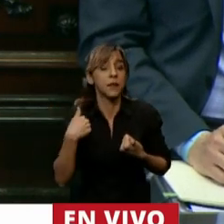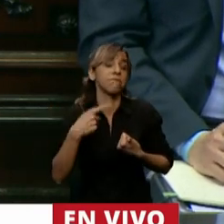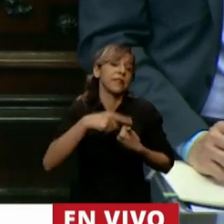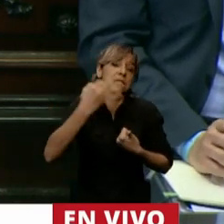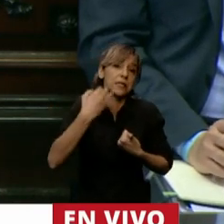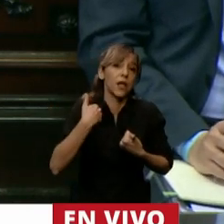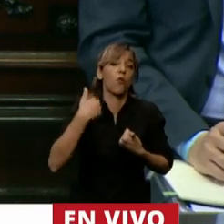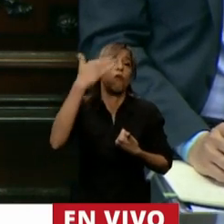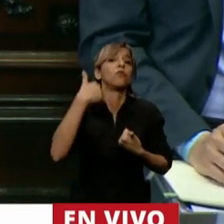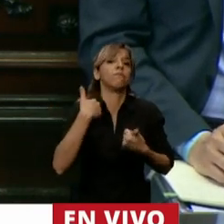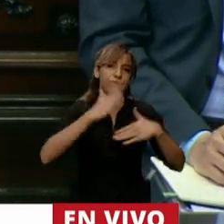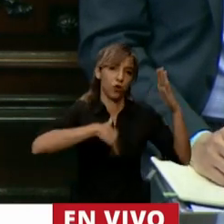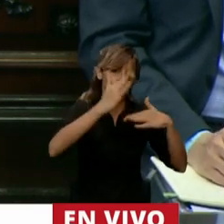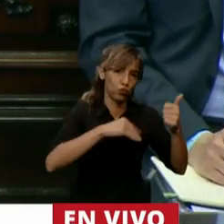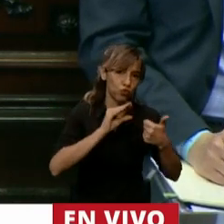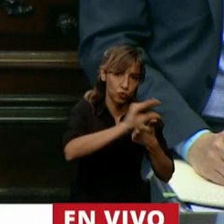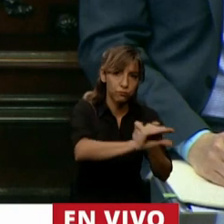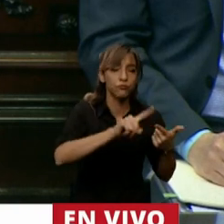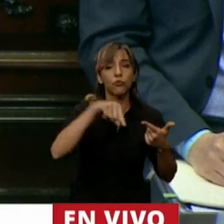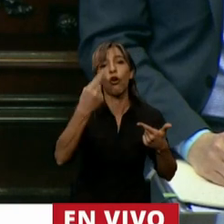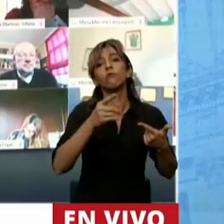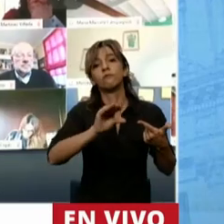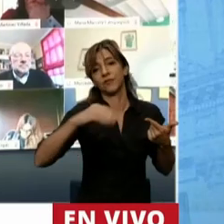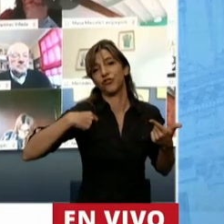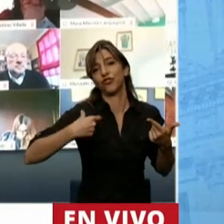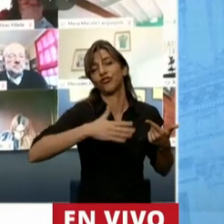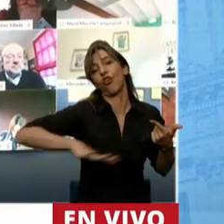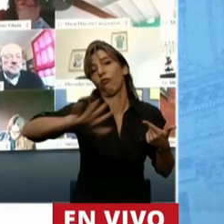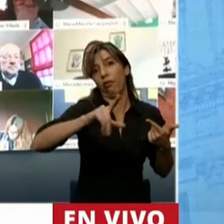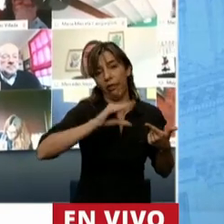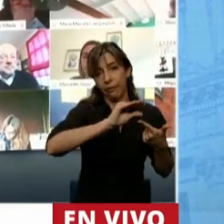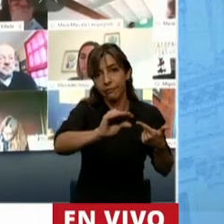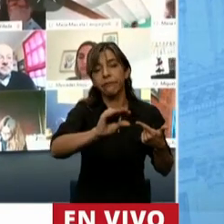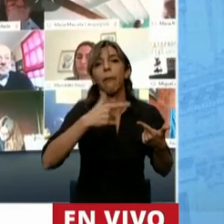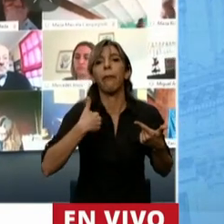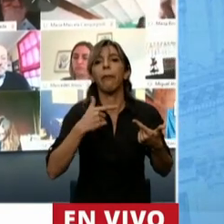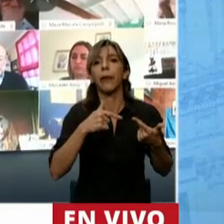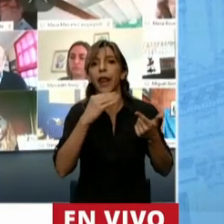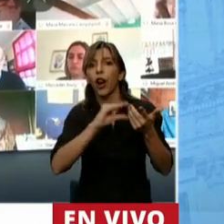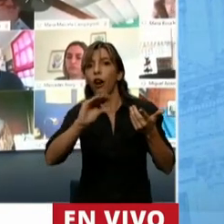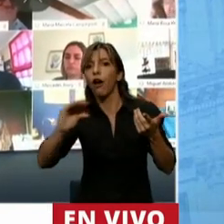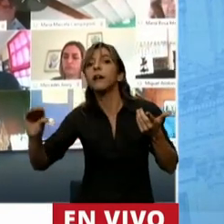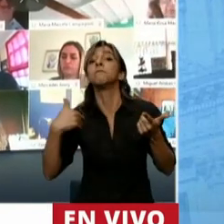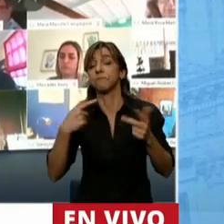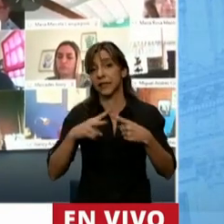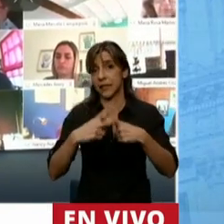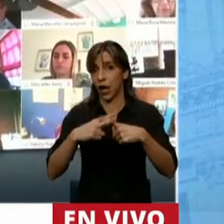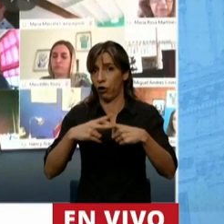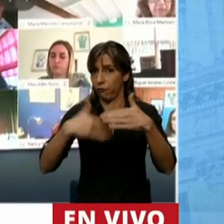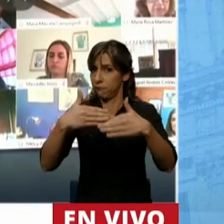seguramente la inversión social sea otro pero también la tecnológica